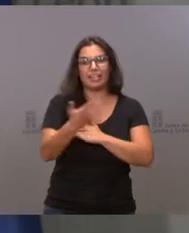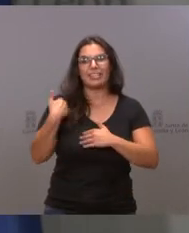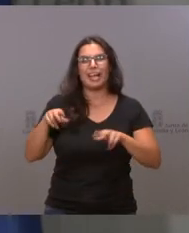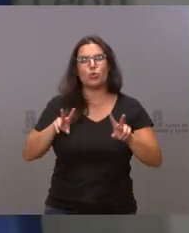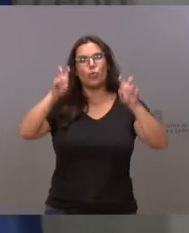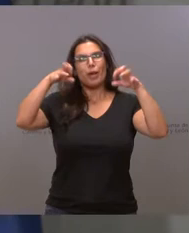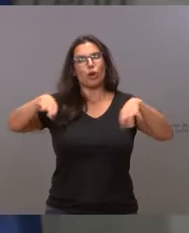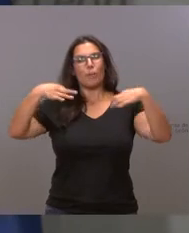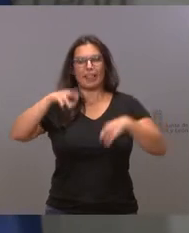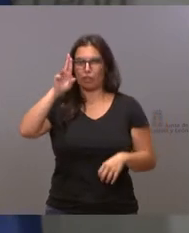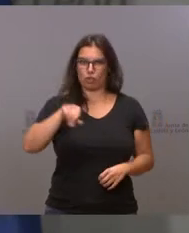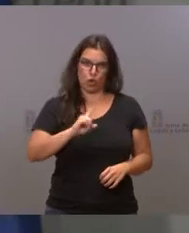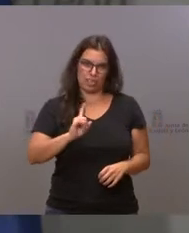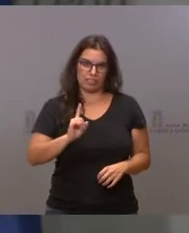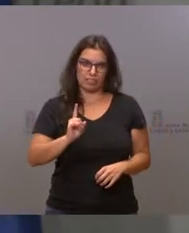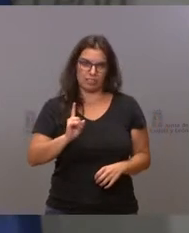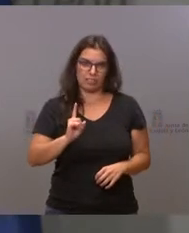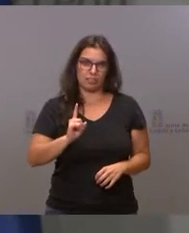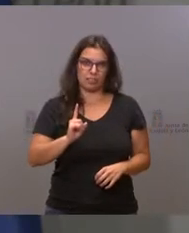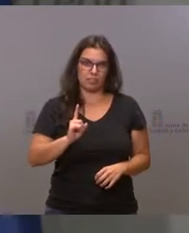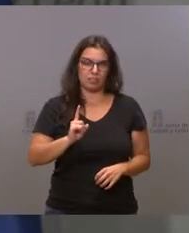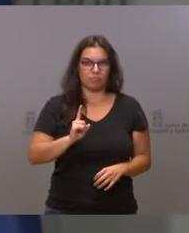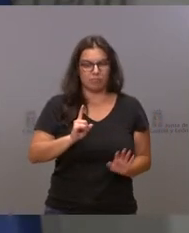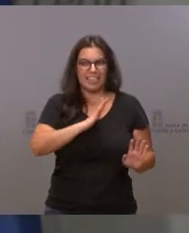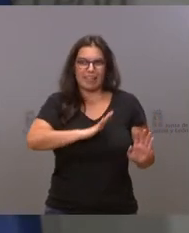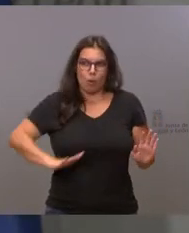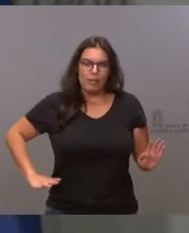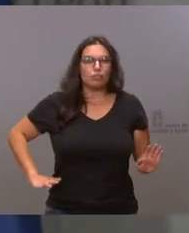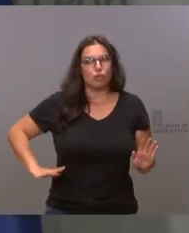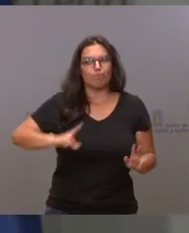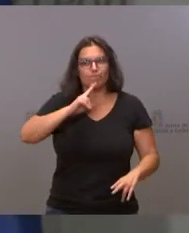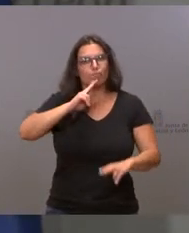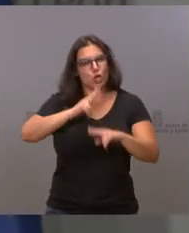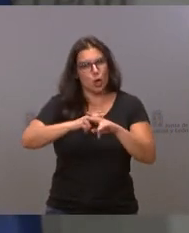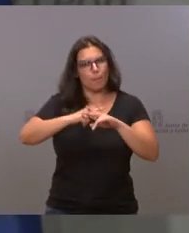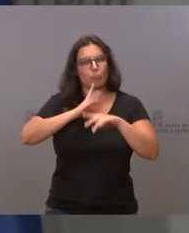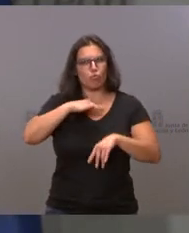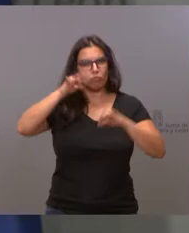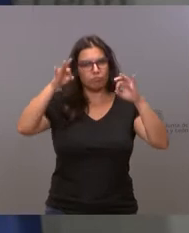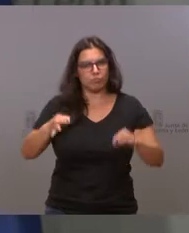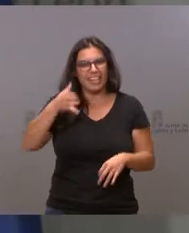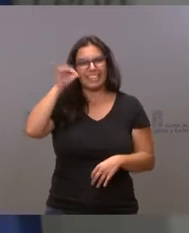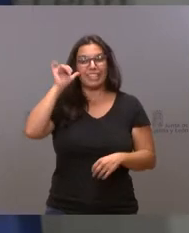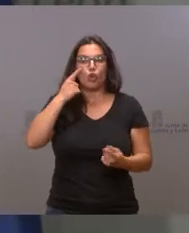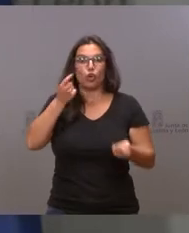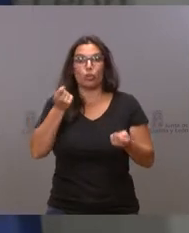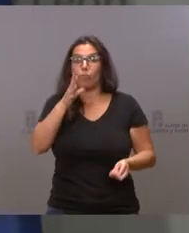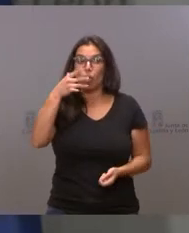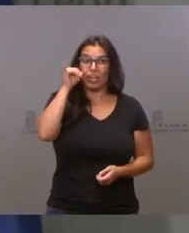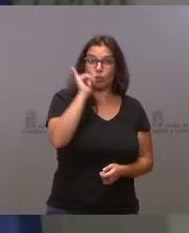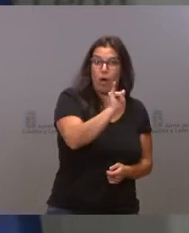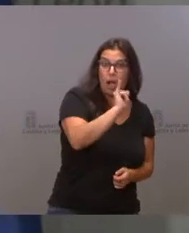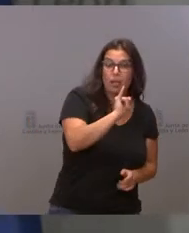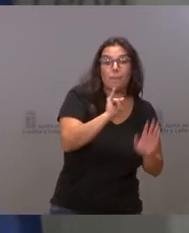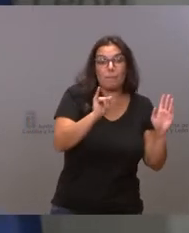normalidad, es una situación que queremos que el nombre apropiado es de riesgo controlado porque el riesgo no ha desaparecido, pero en este